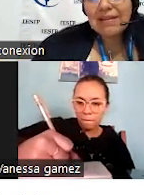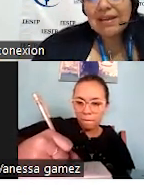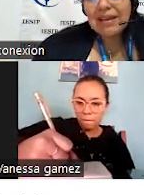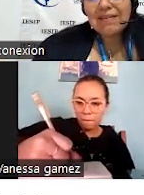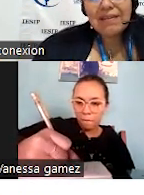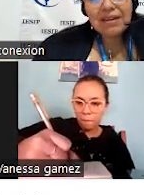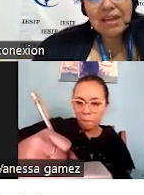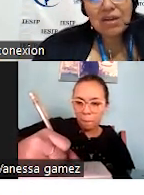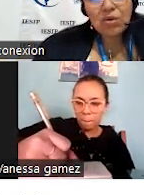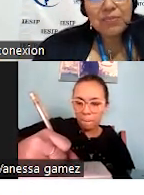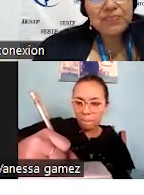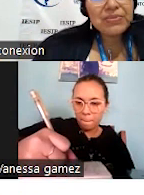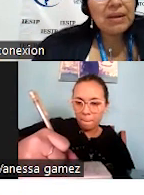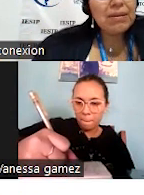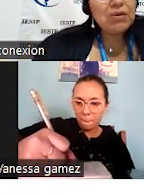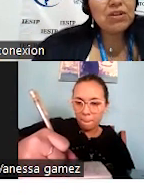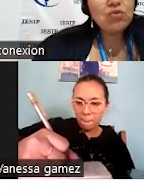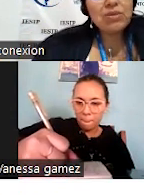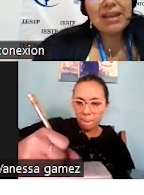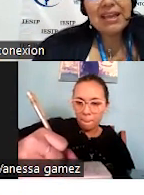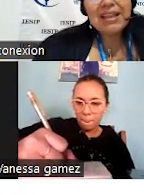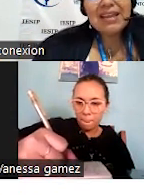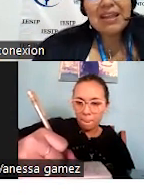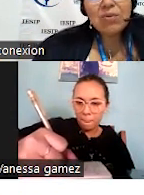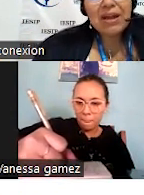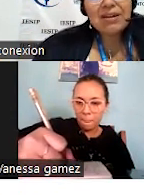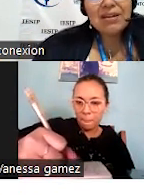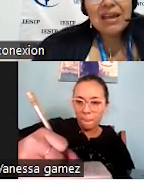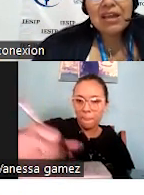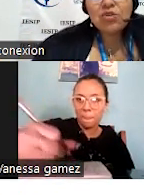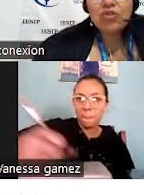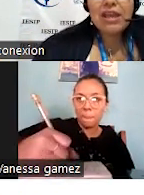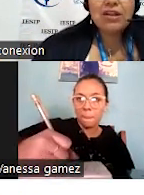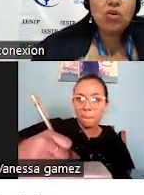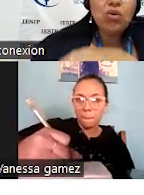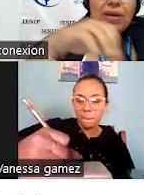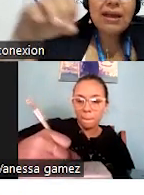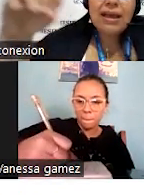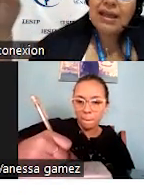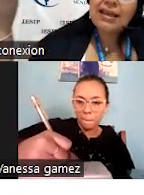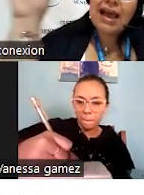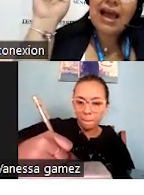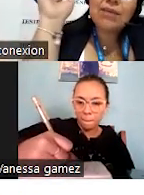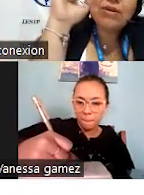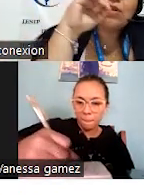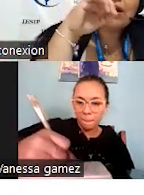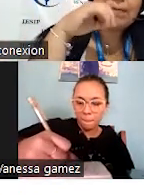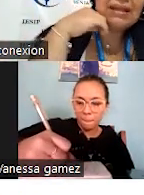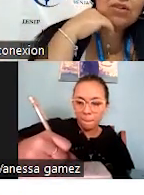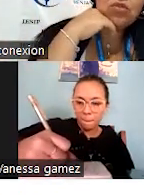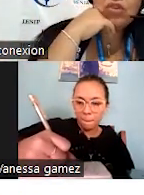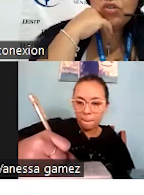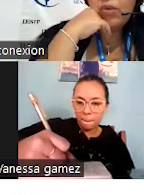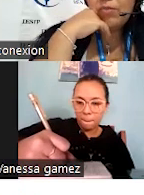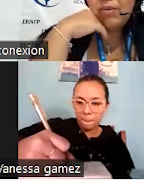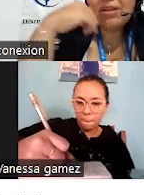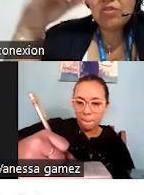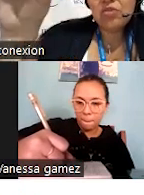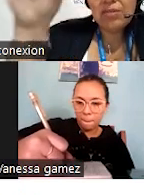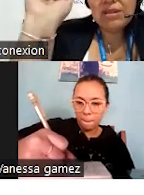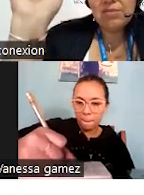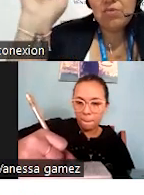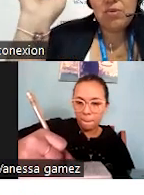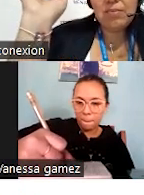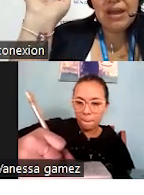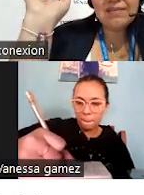también este, es rico, pero resulta que el restaurante, entonces, innova en que, ajá, pero de repente, entonces, no vamos a